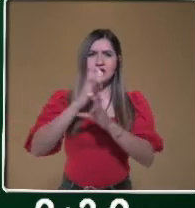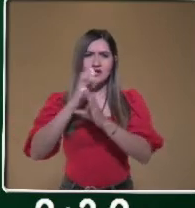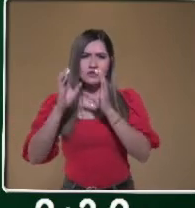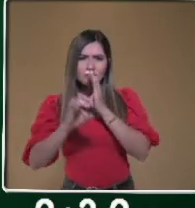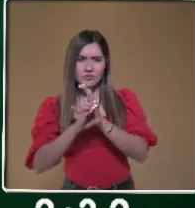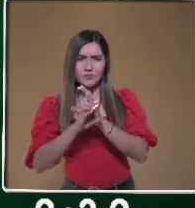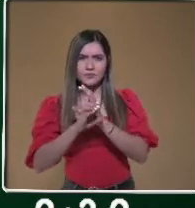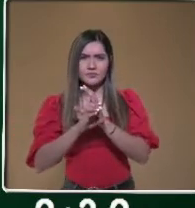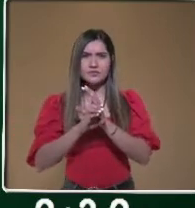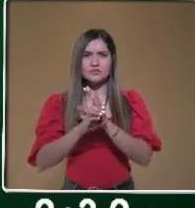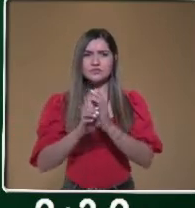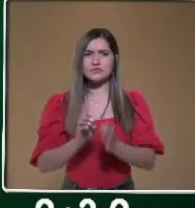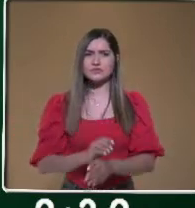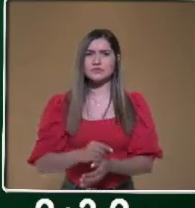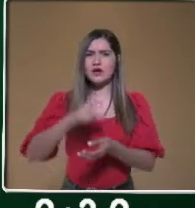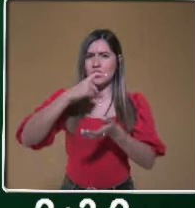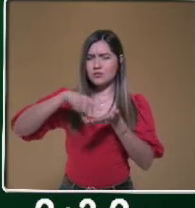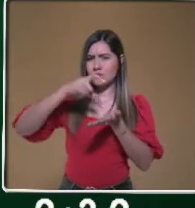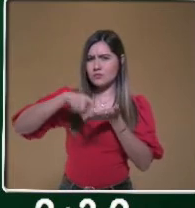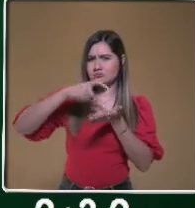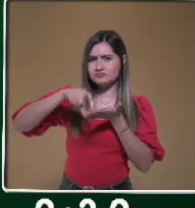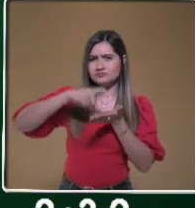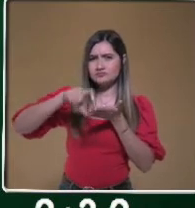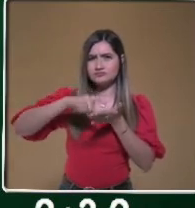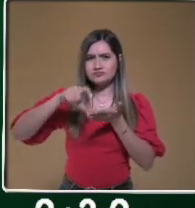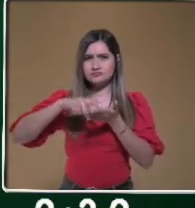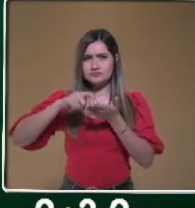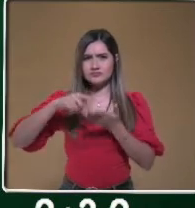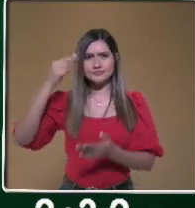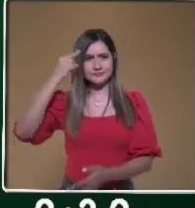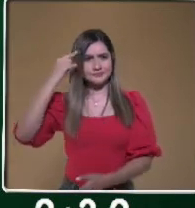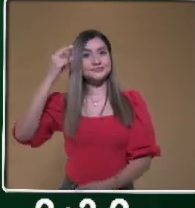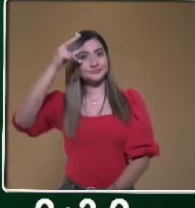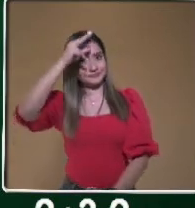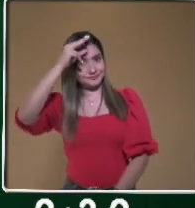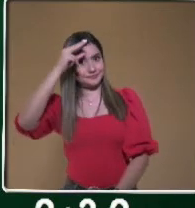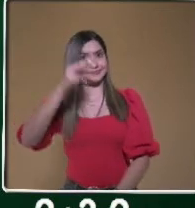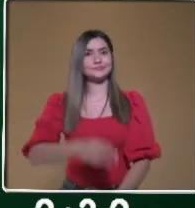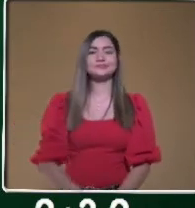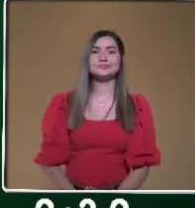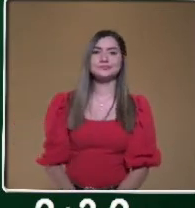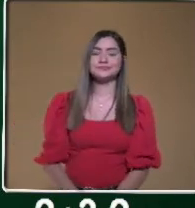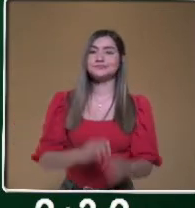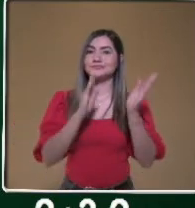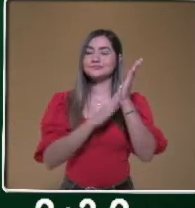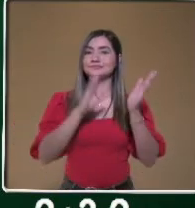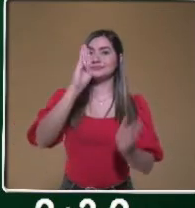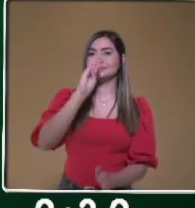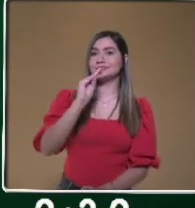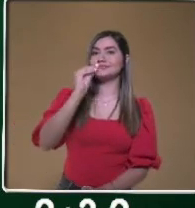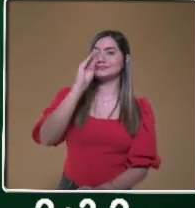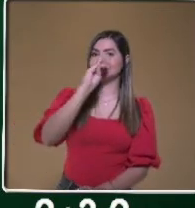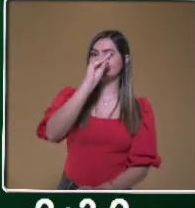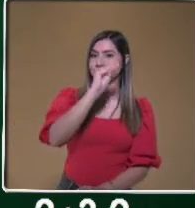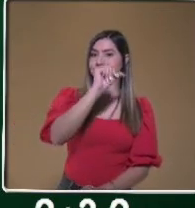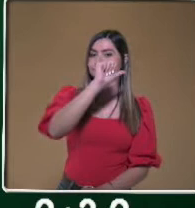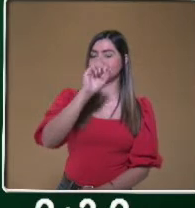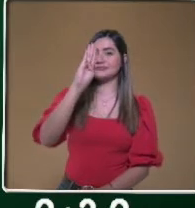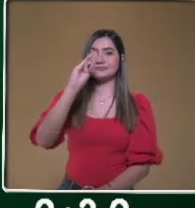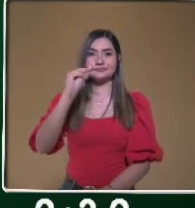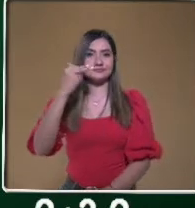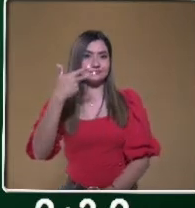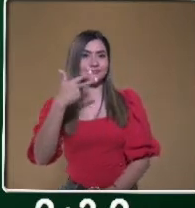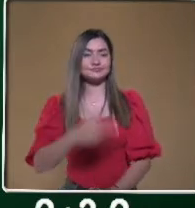responsable. Y pues ahí puedes situarte en tu página 90 a 98. Es